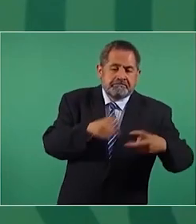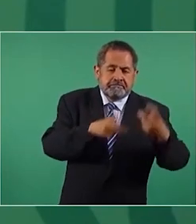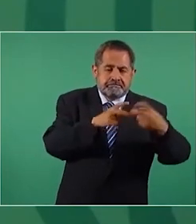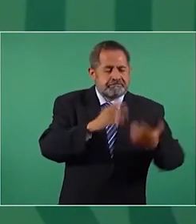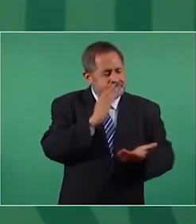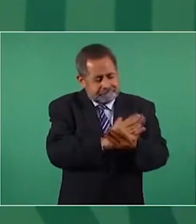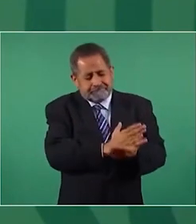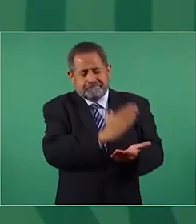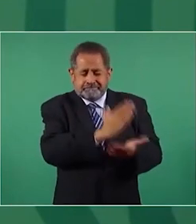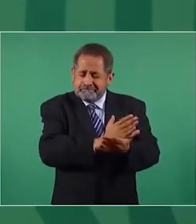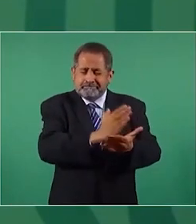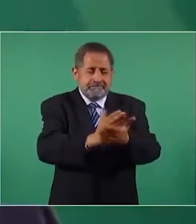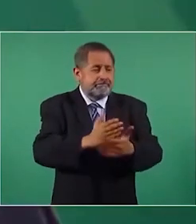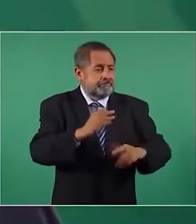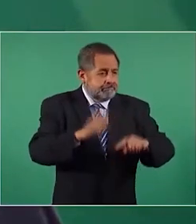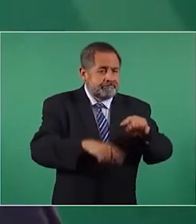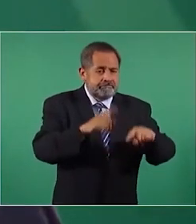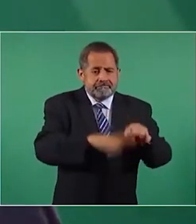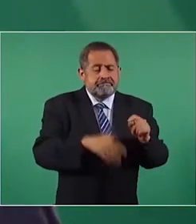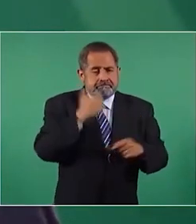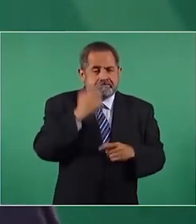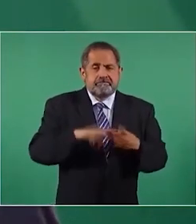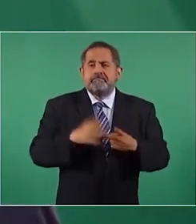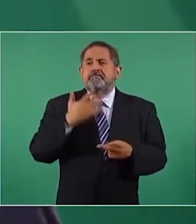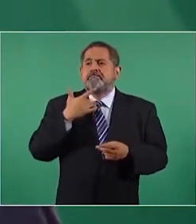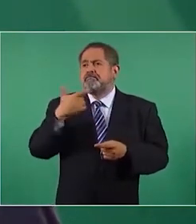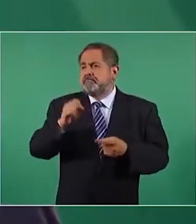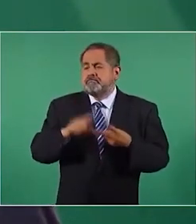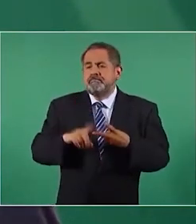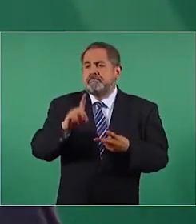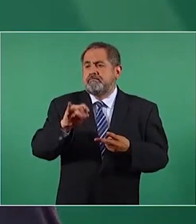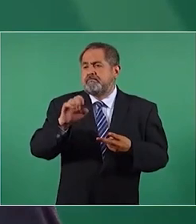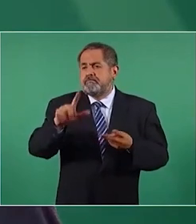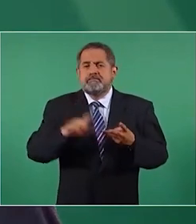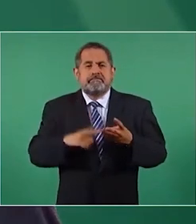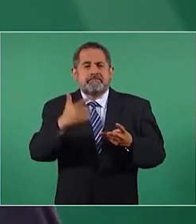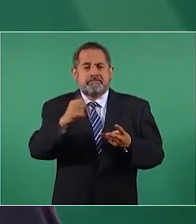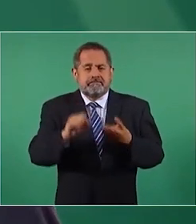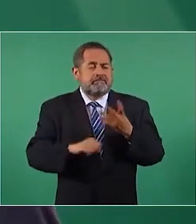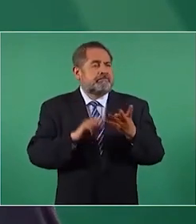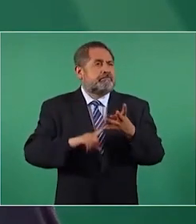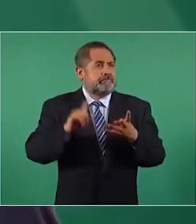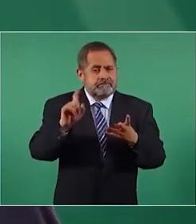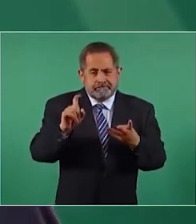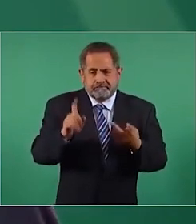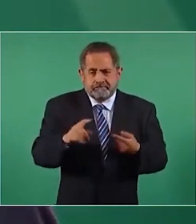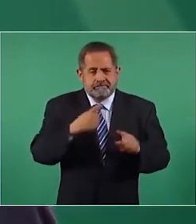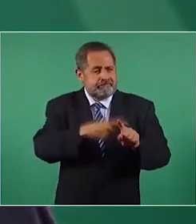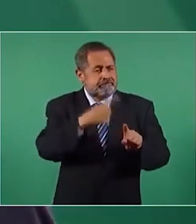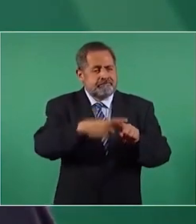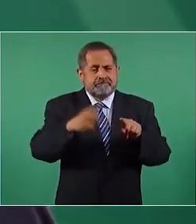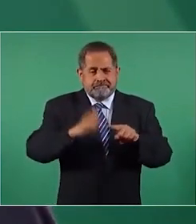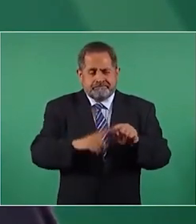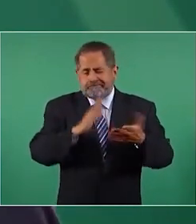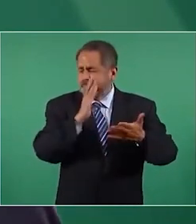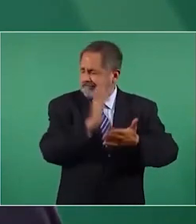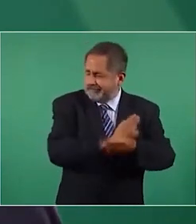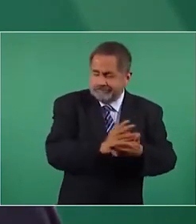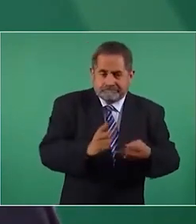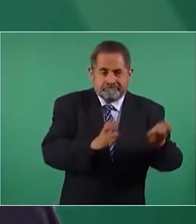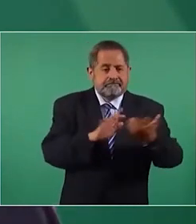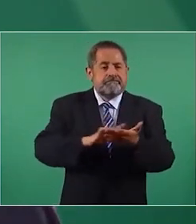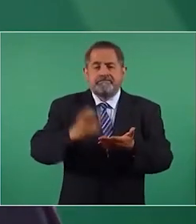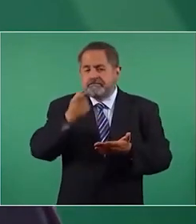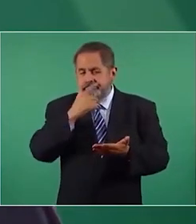manifestaciones, en gasolina, en diésel, gas, agua, en todo, en